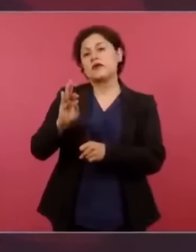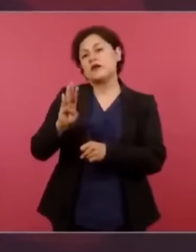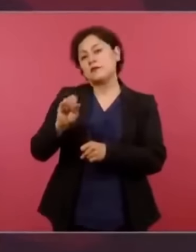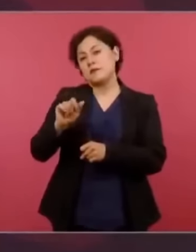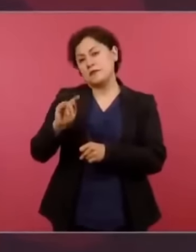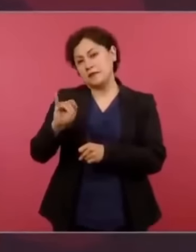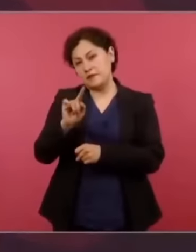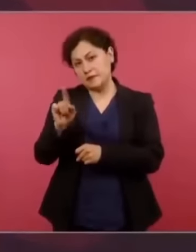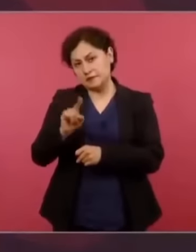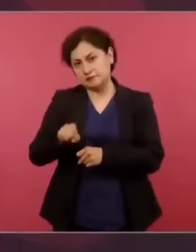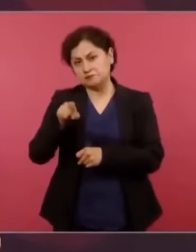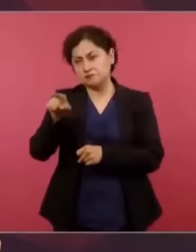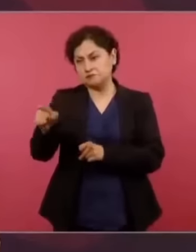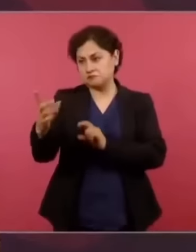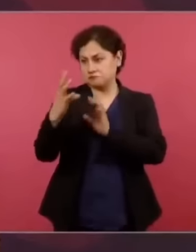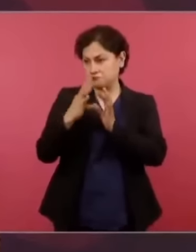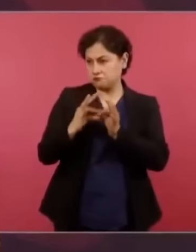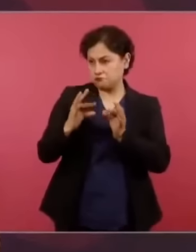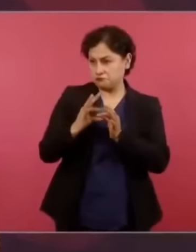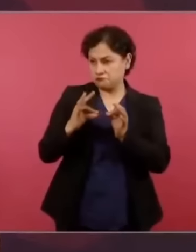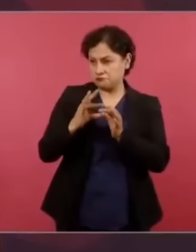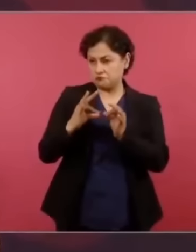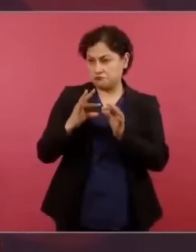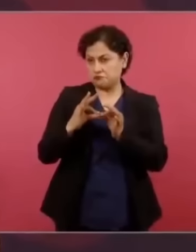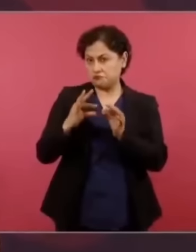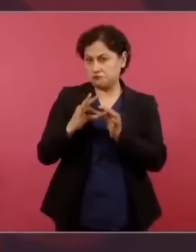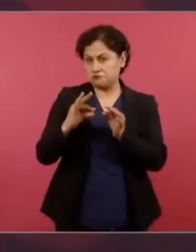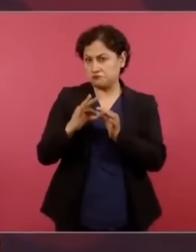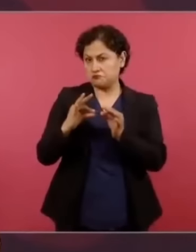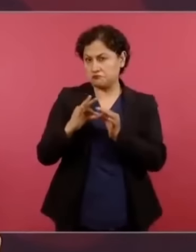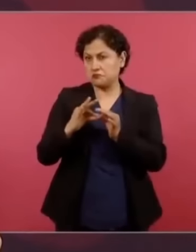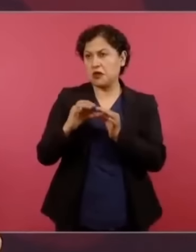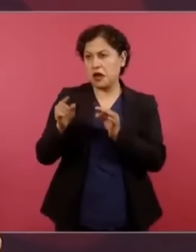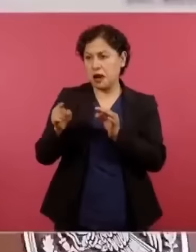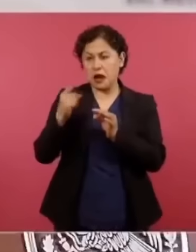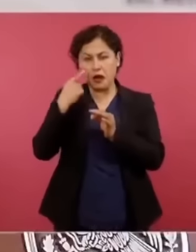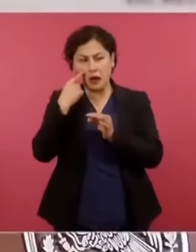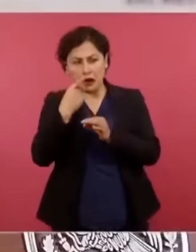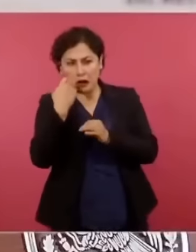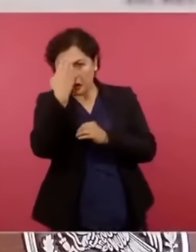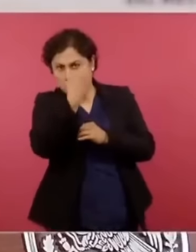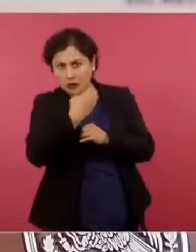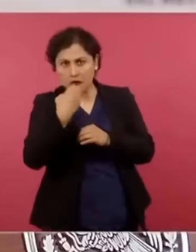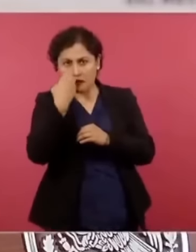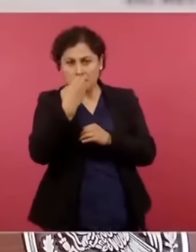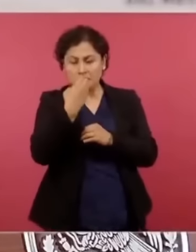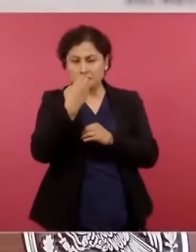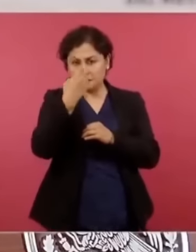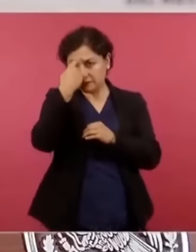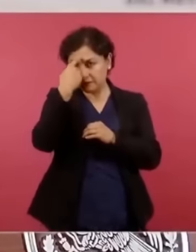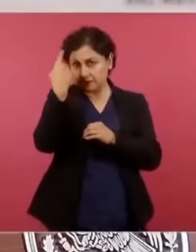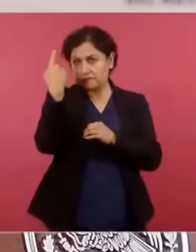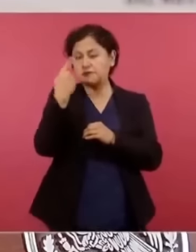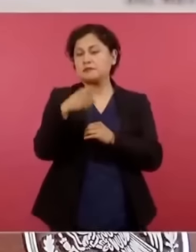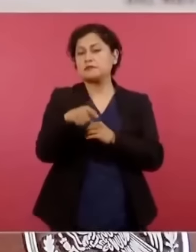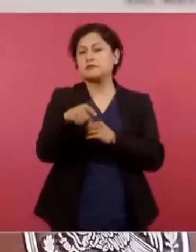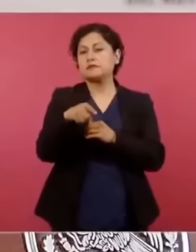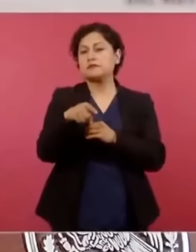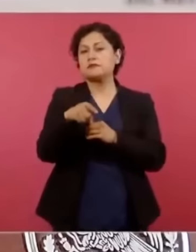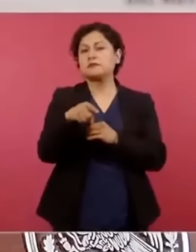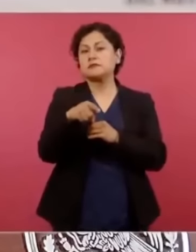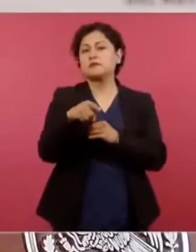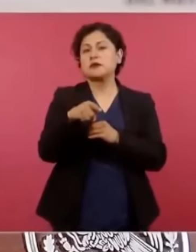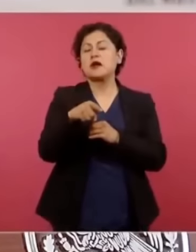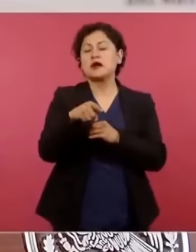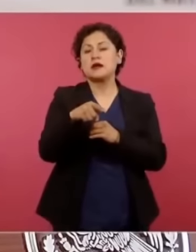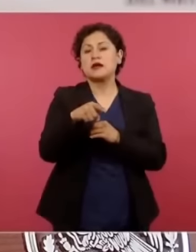planteó que lo habían ido a ver para que cambiara el